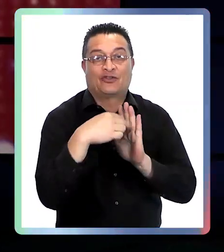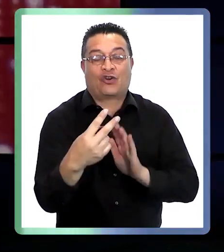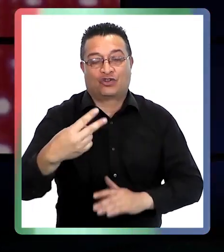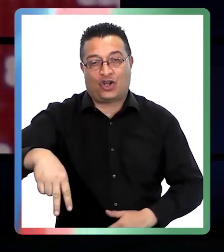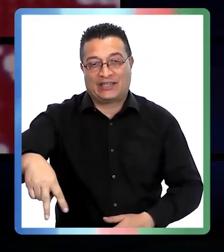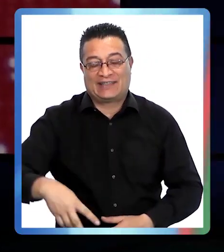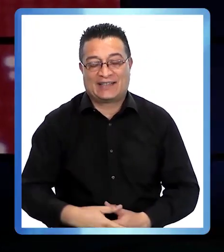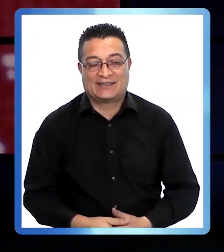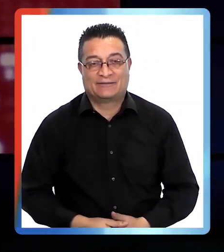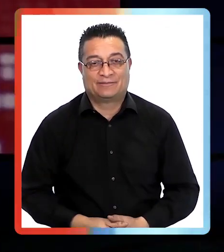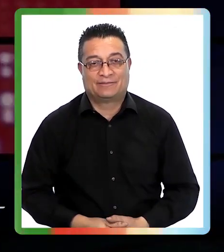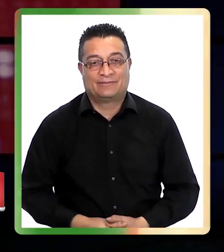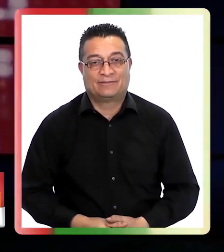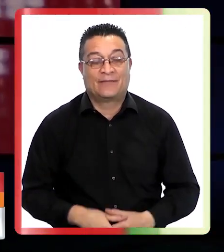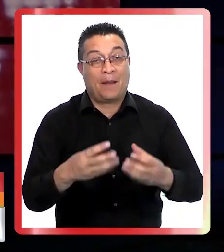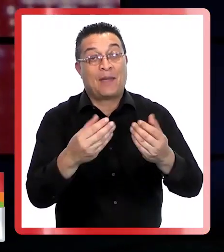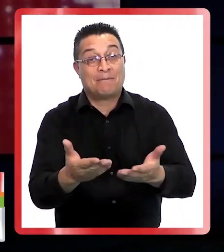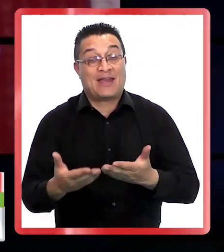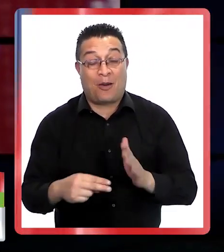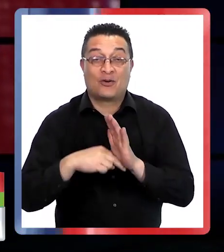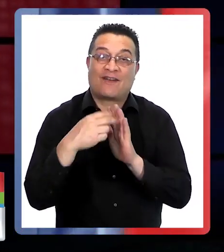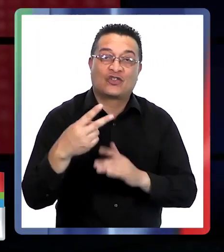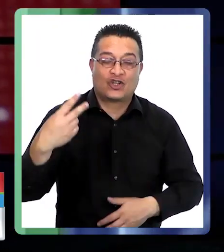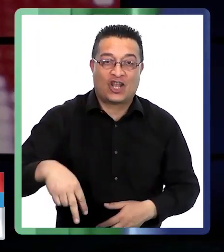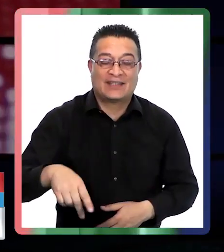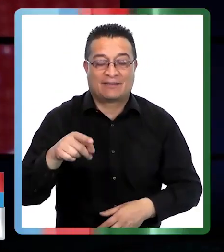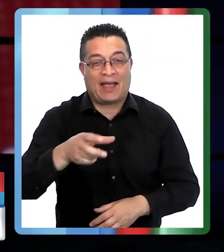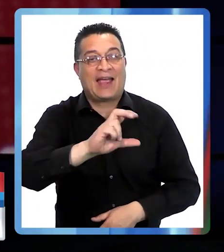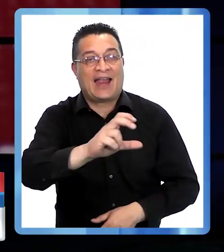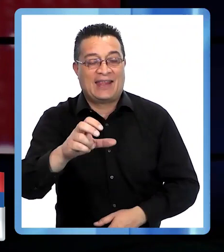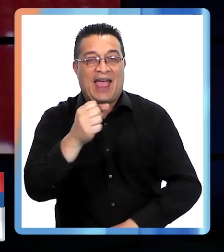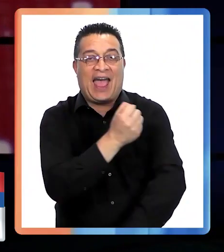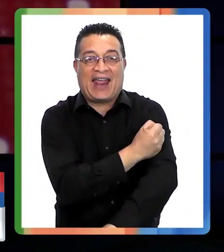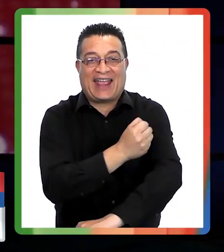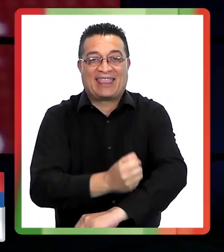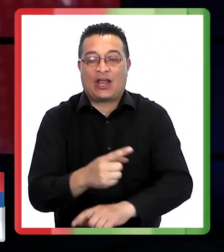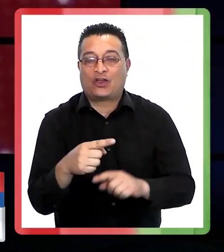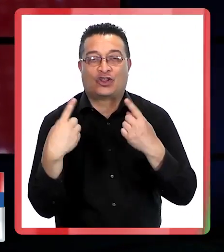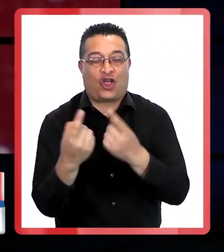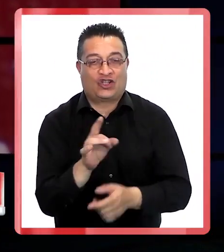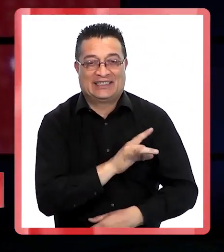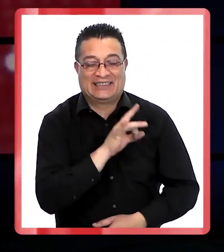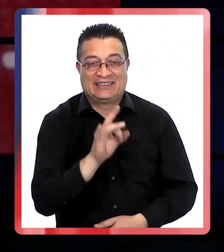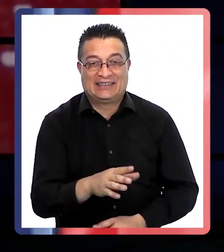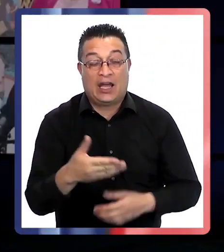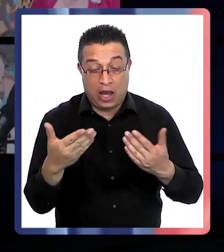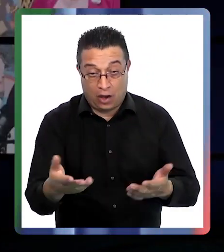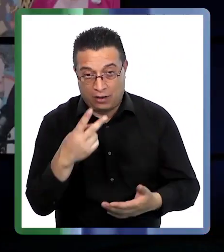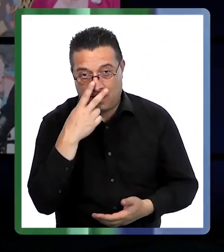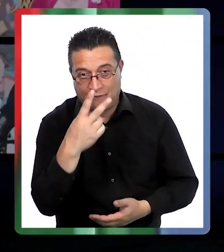Bienvenidos a Portavoz Noticias a través de los canales Arcatel en todo el país. De inmediato vamos a las informaciones.